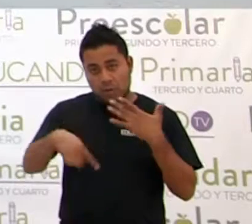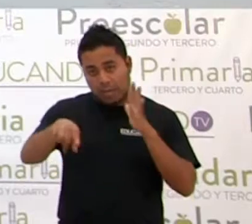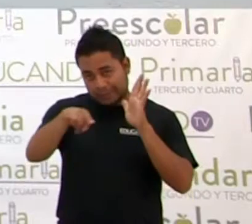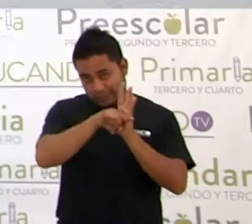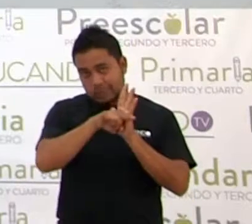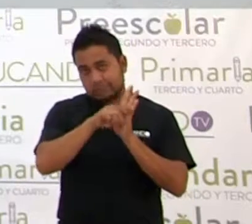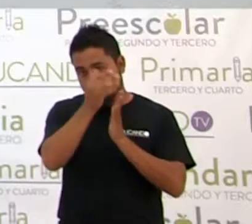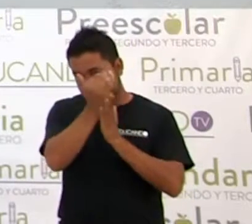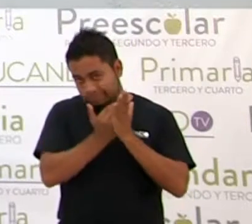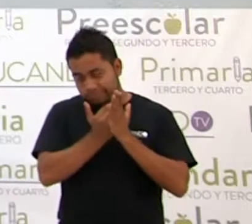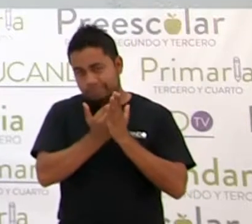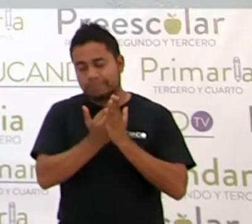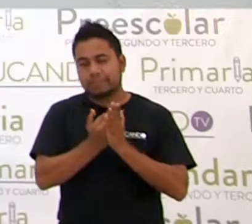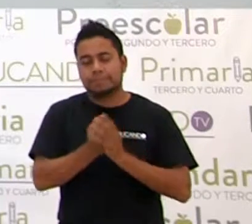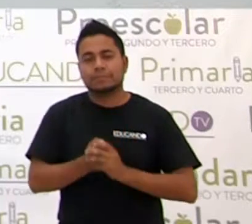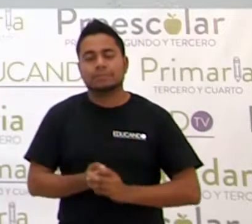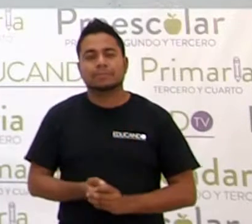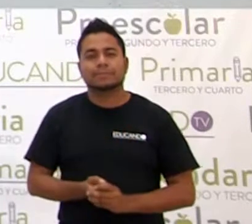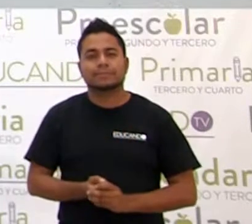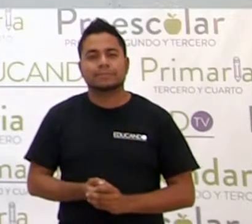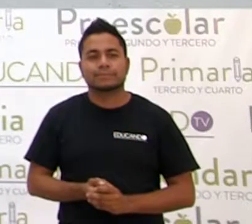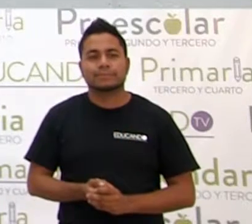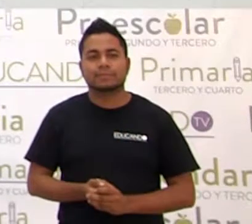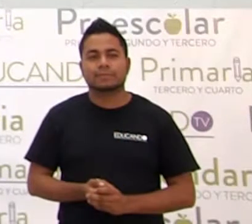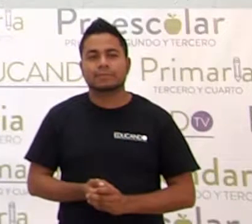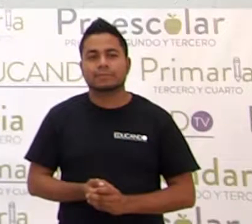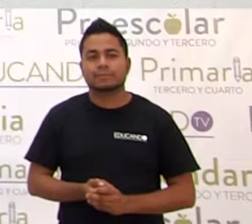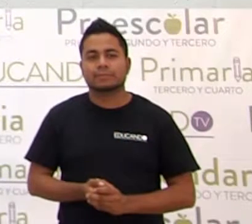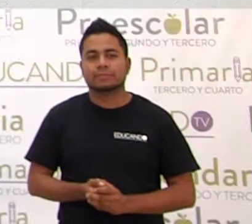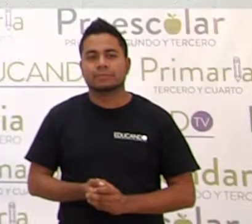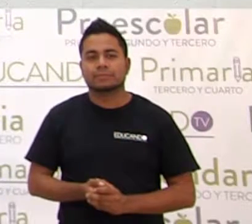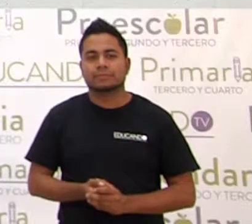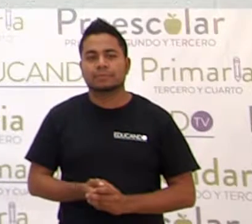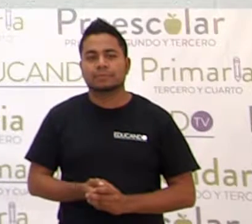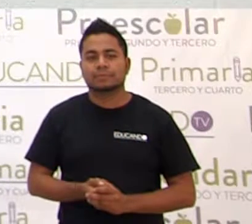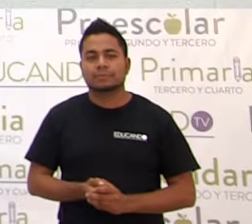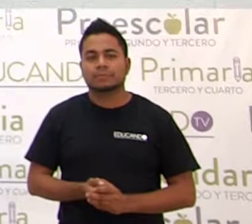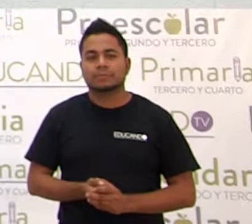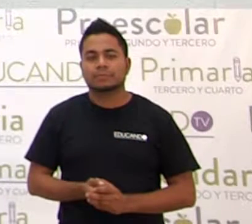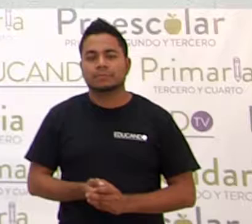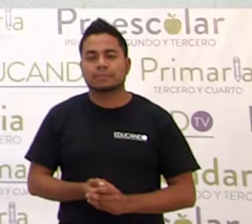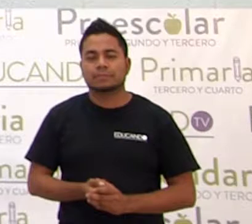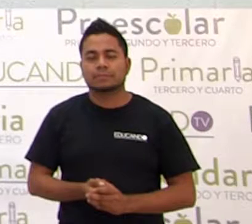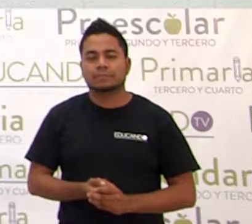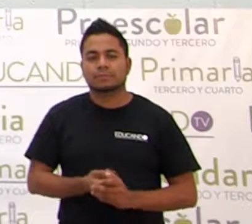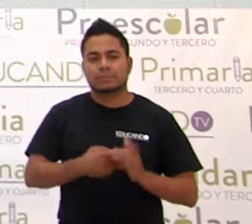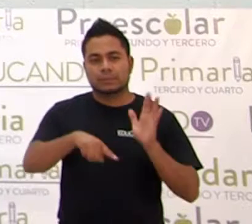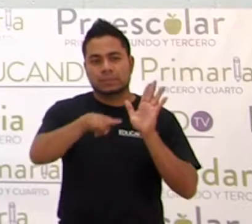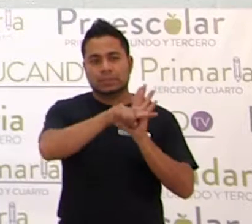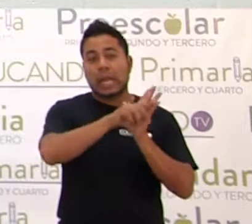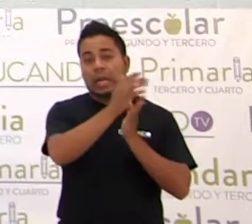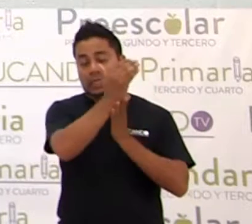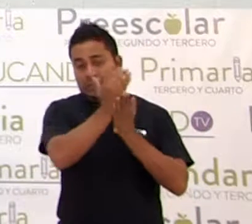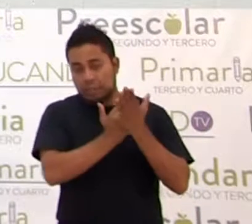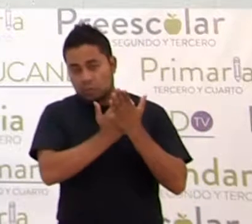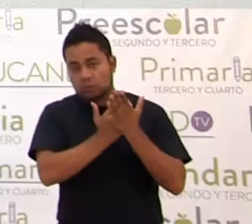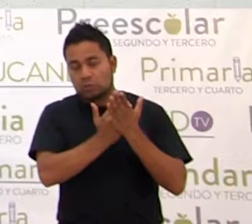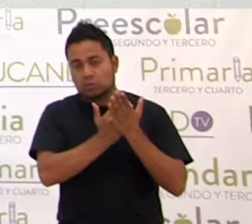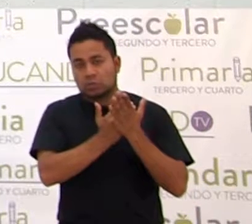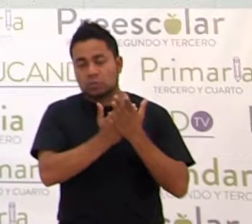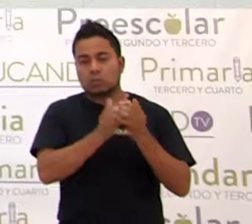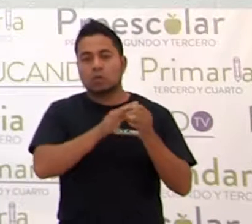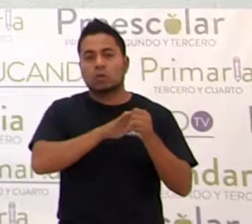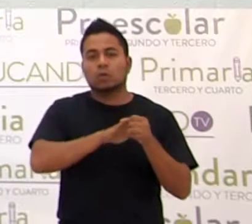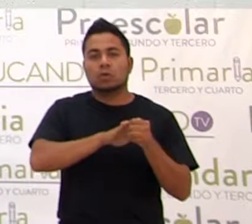restamos, restamos la